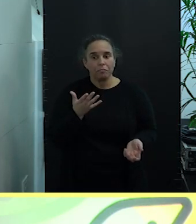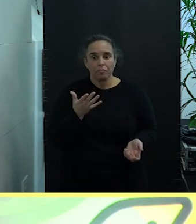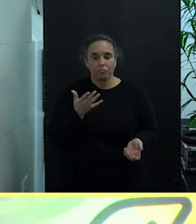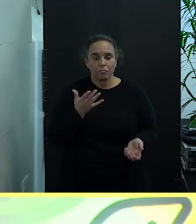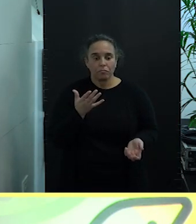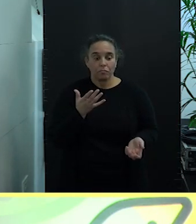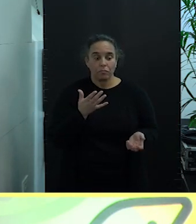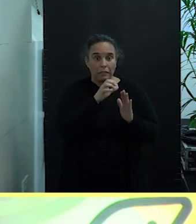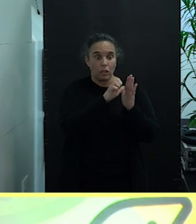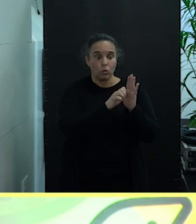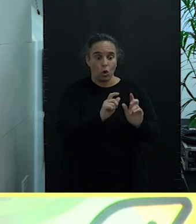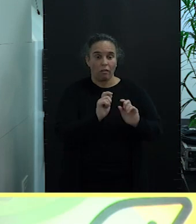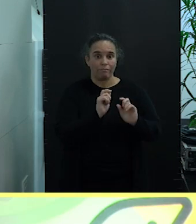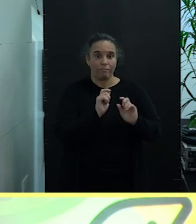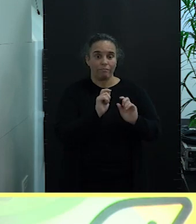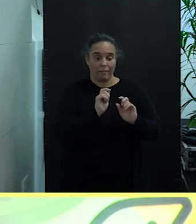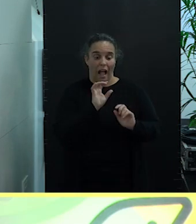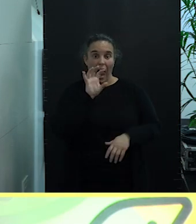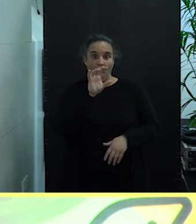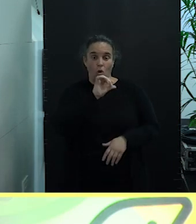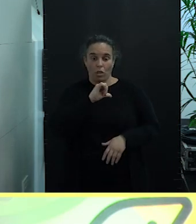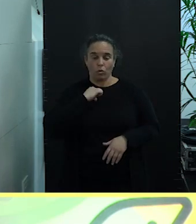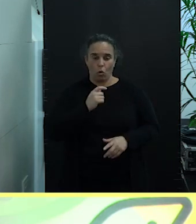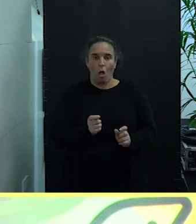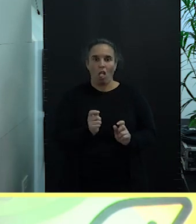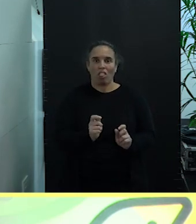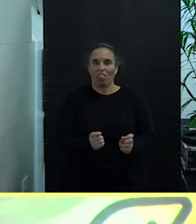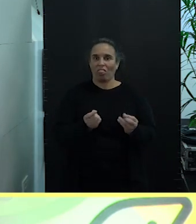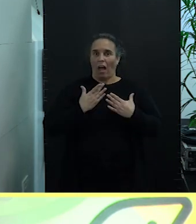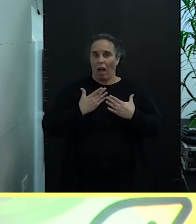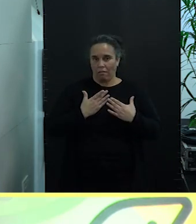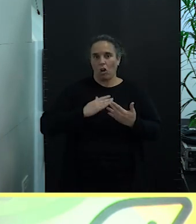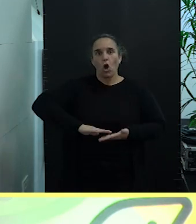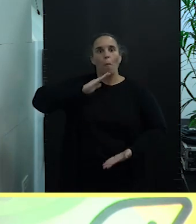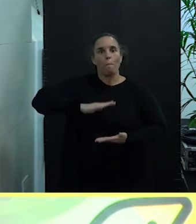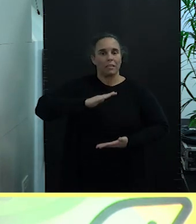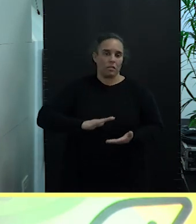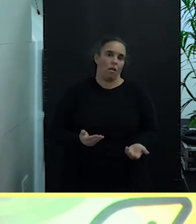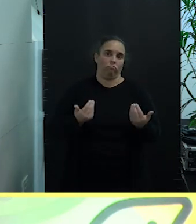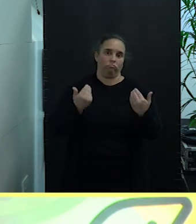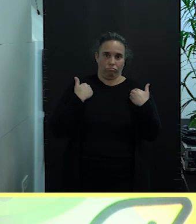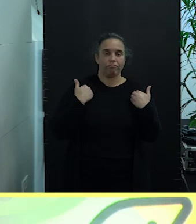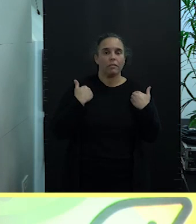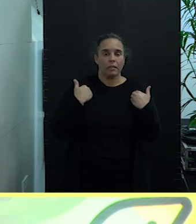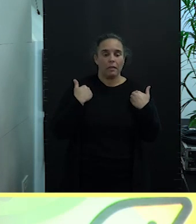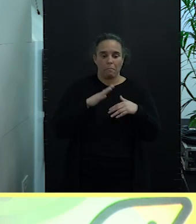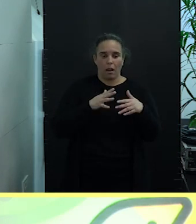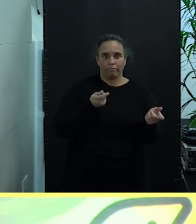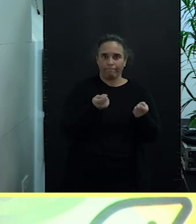competencias a la propia comunidad autónoma. Y son competencias